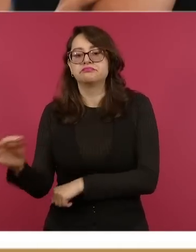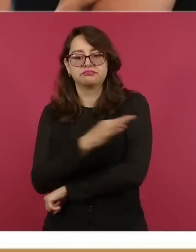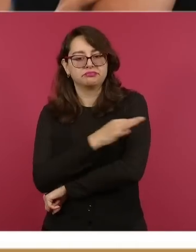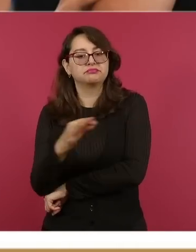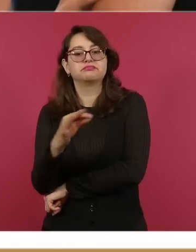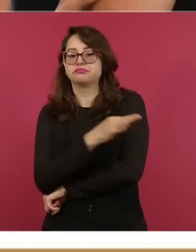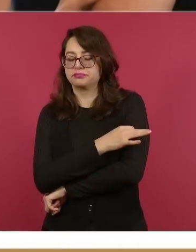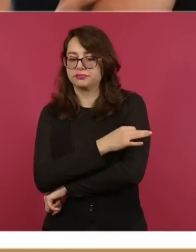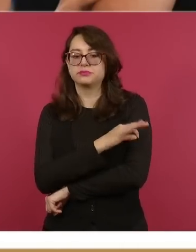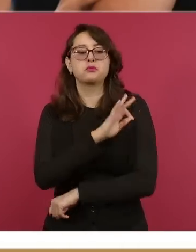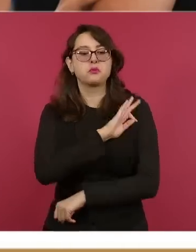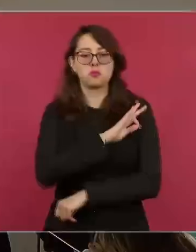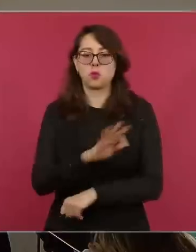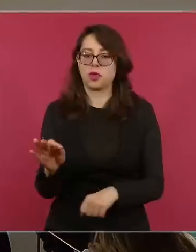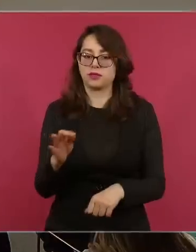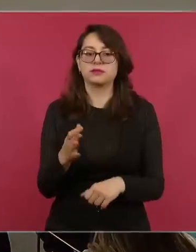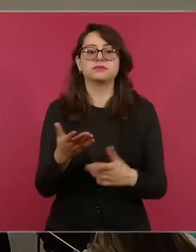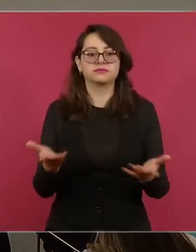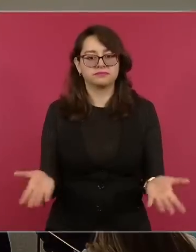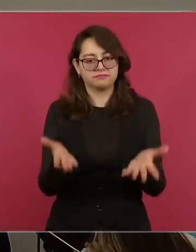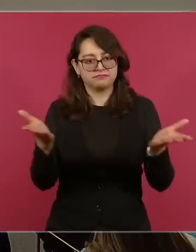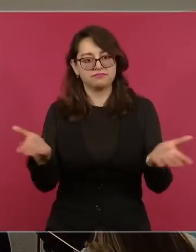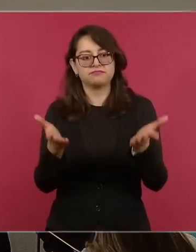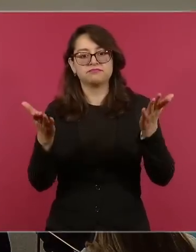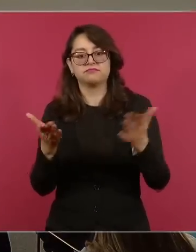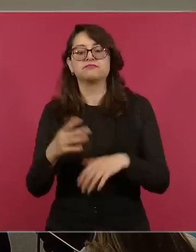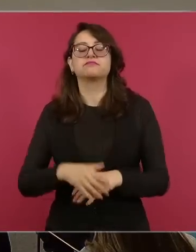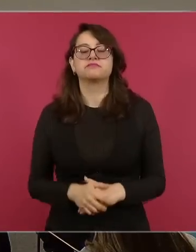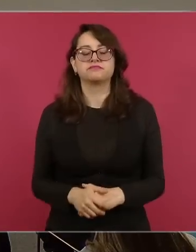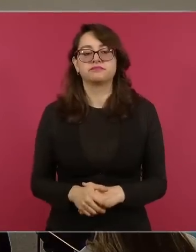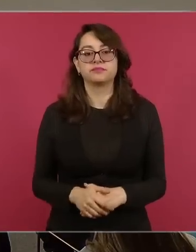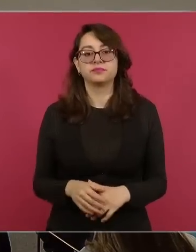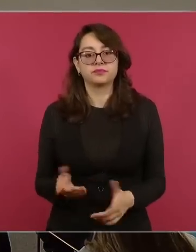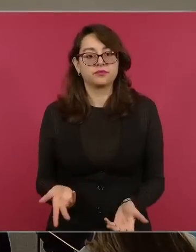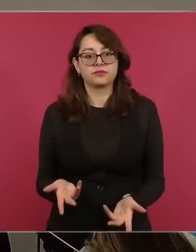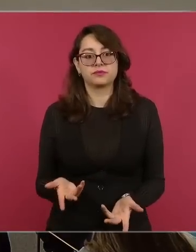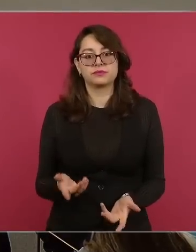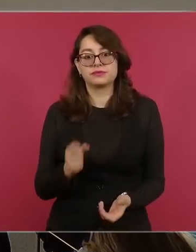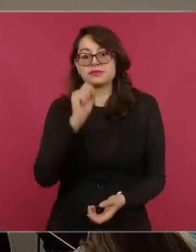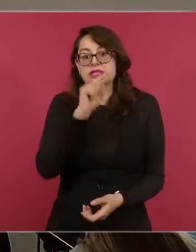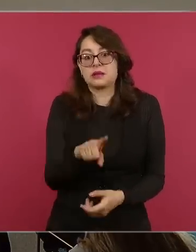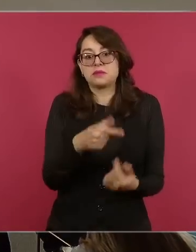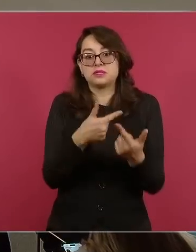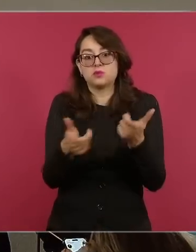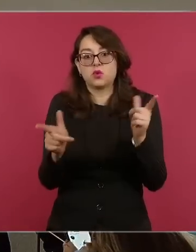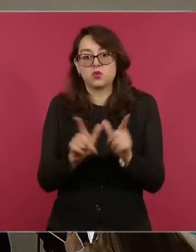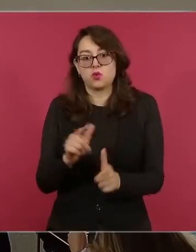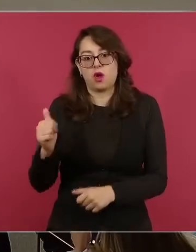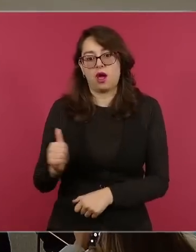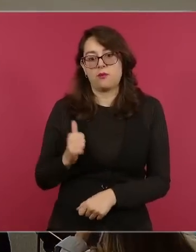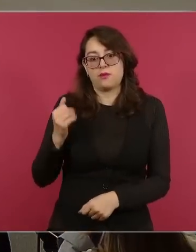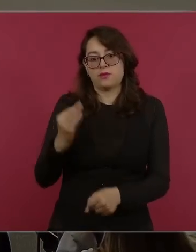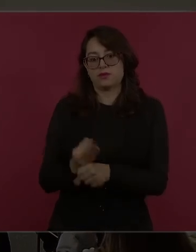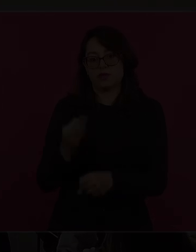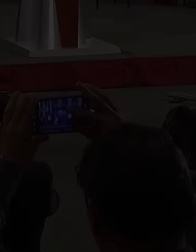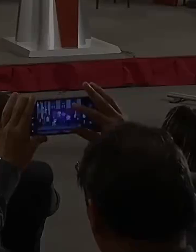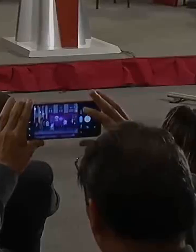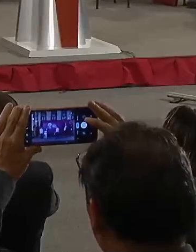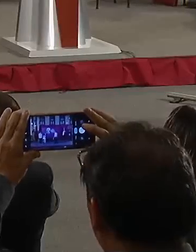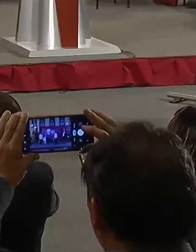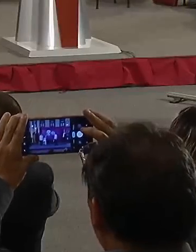es lo que estamos invitando a la población de que prácticamente como son los mismos grupos, que se apliquen las vacunas en el mismo momento.